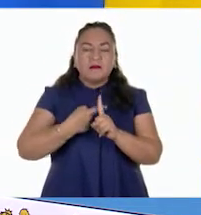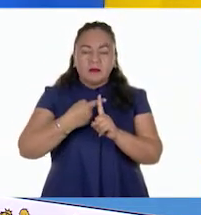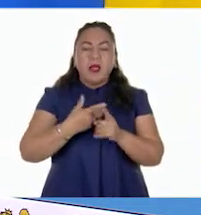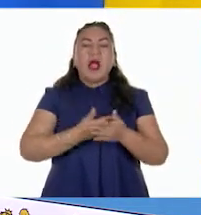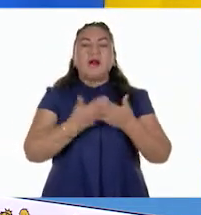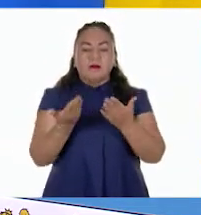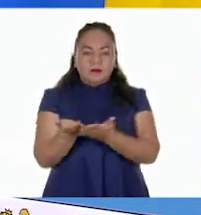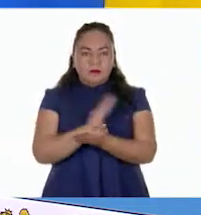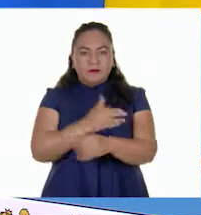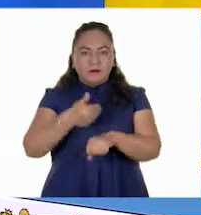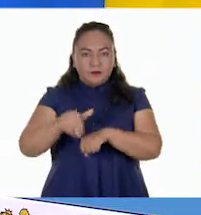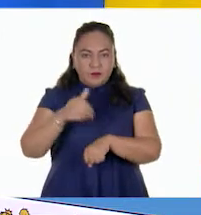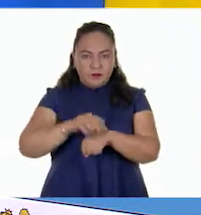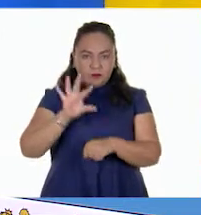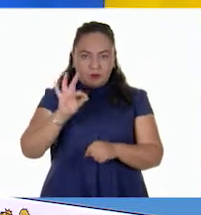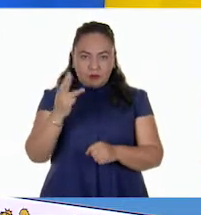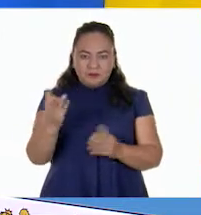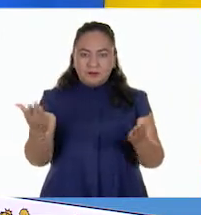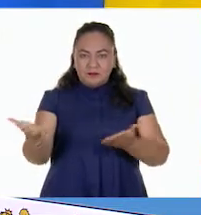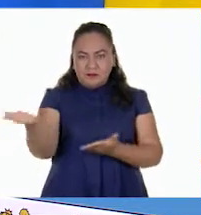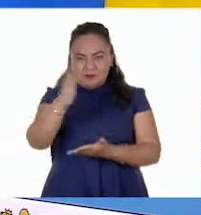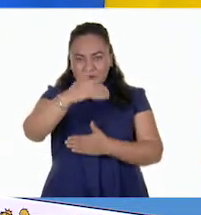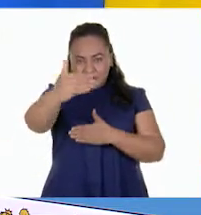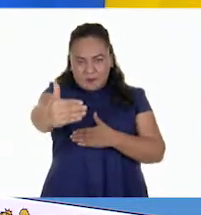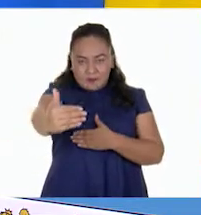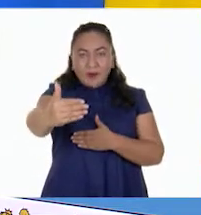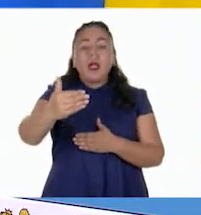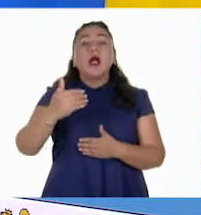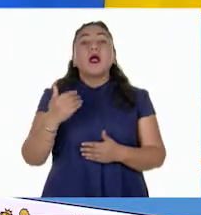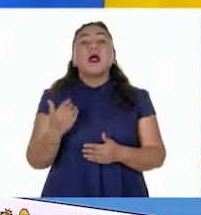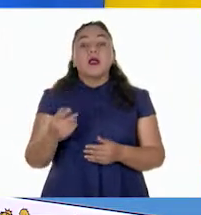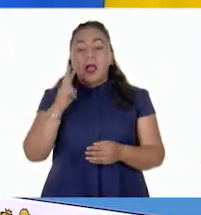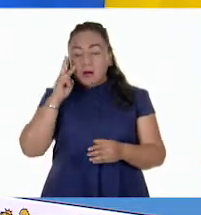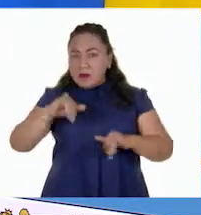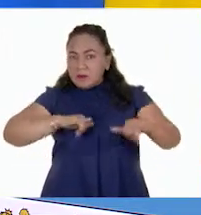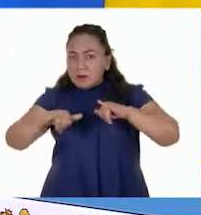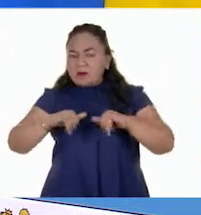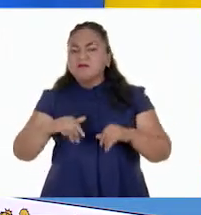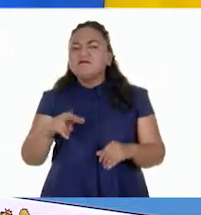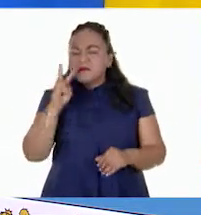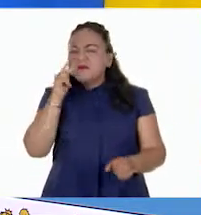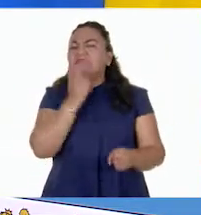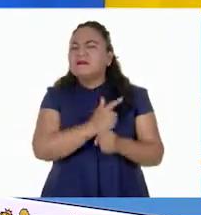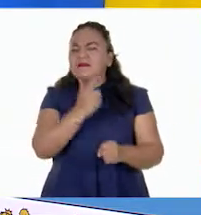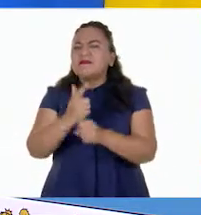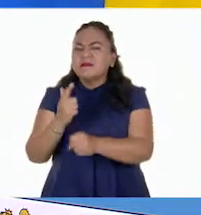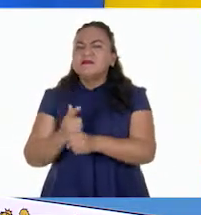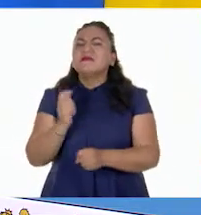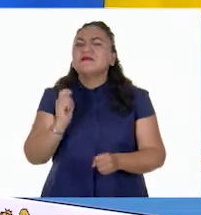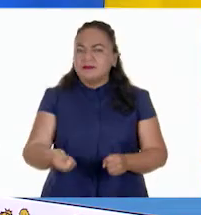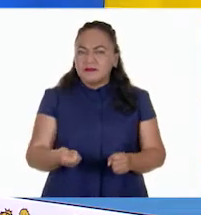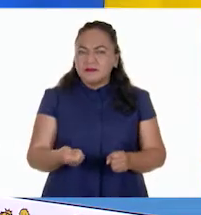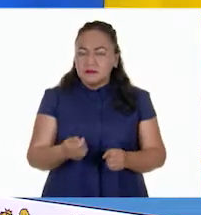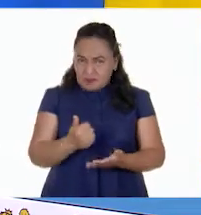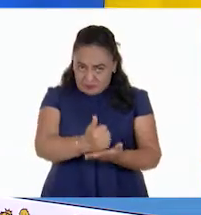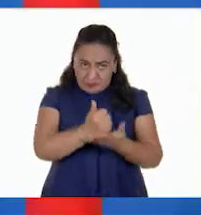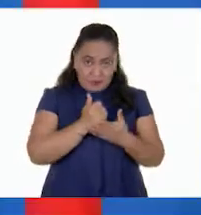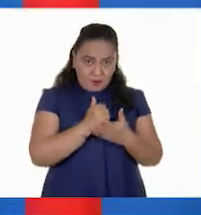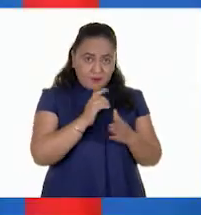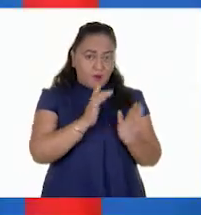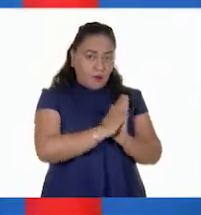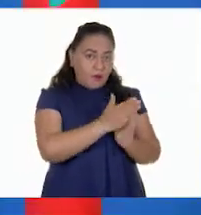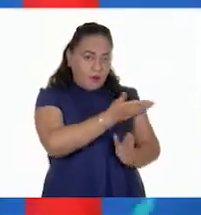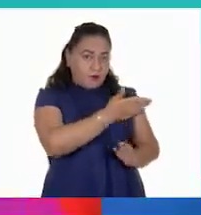página 43 del Atlas y de acuerdo con el mapa, ¿qué podemos identificar? ¿Nos ayudas, Larisa?